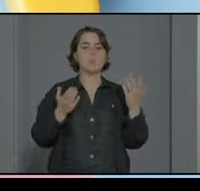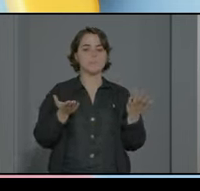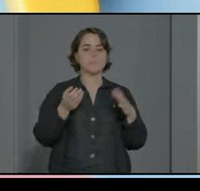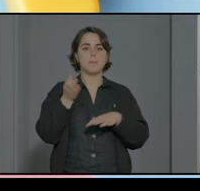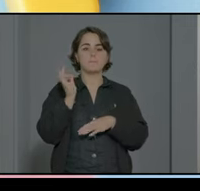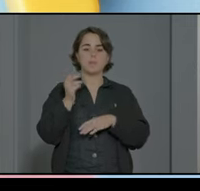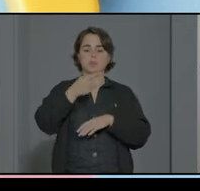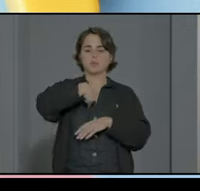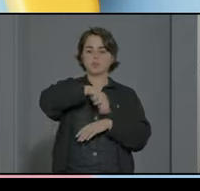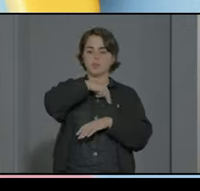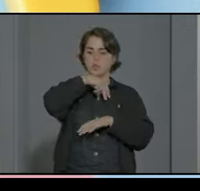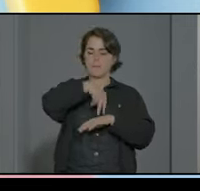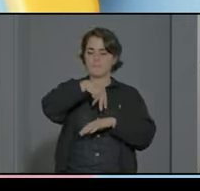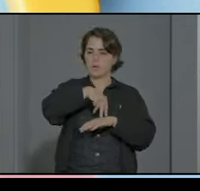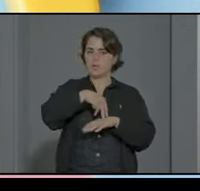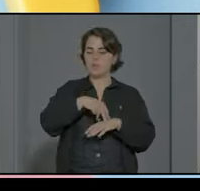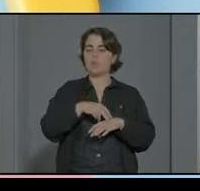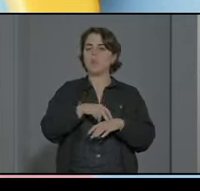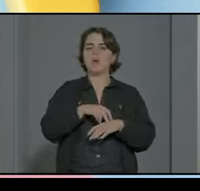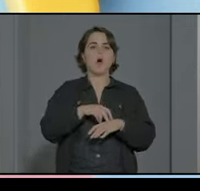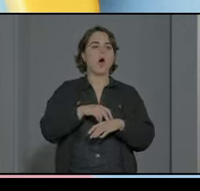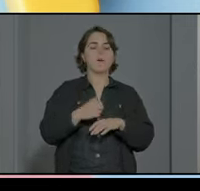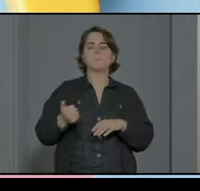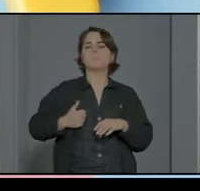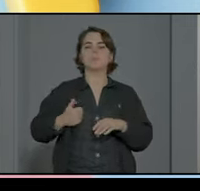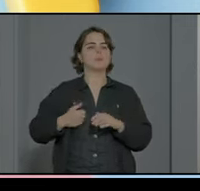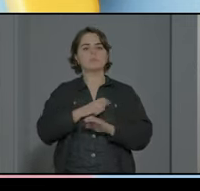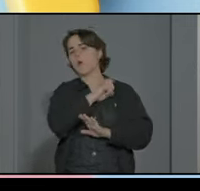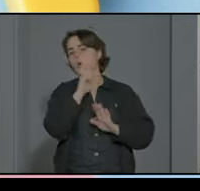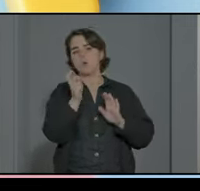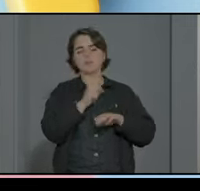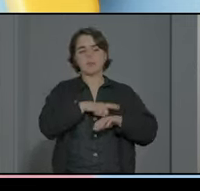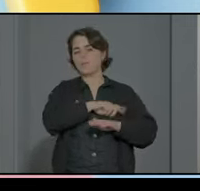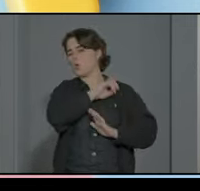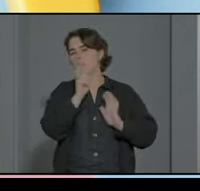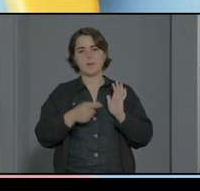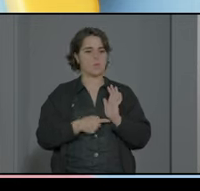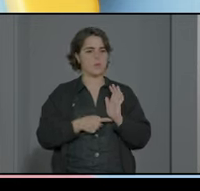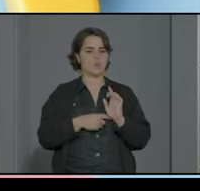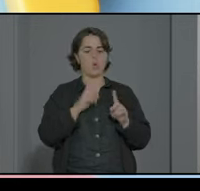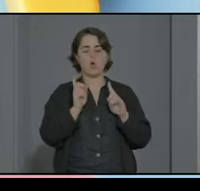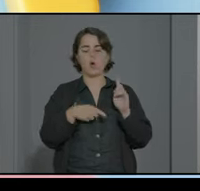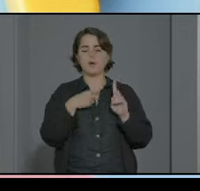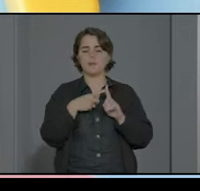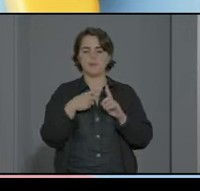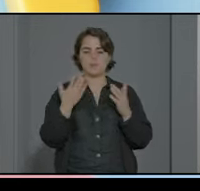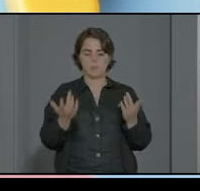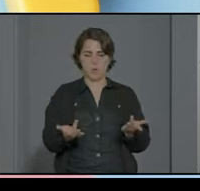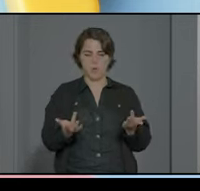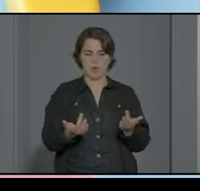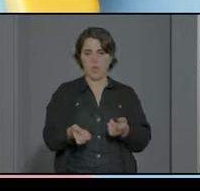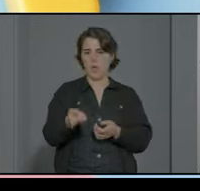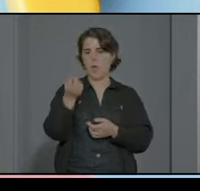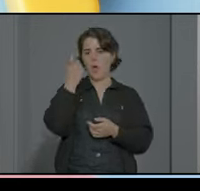creemos que aprovechamos el ciento por cien de ese tiempo en la relación con los